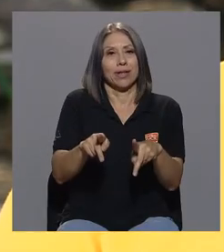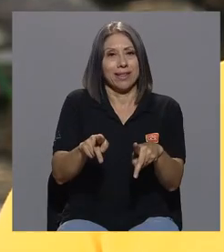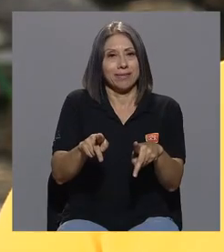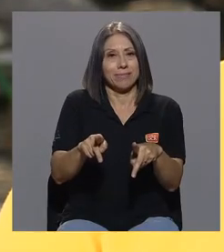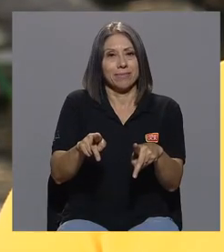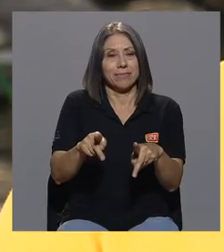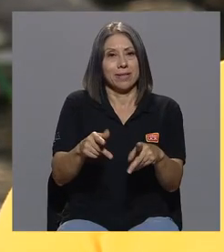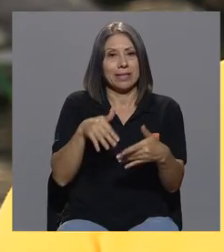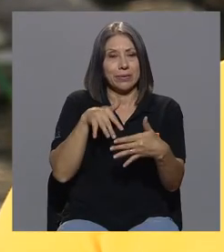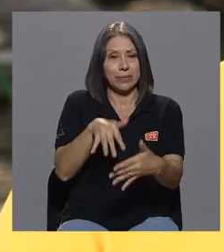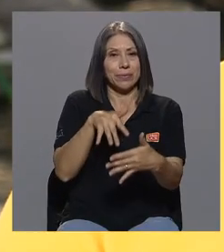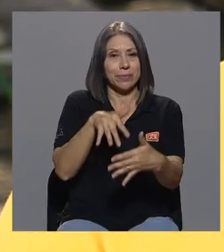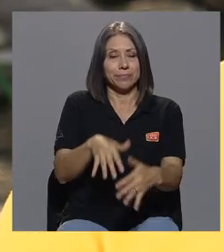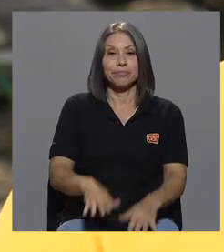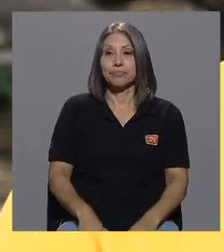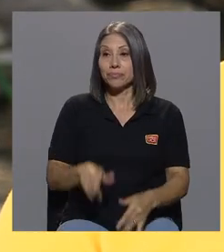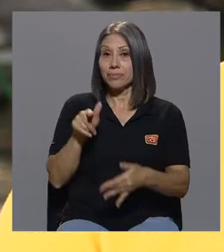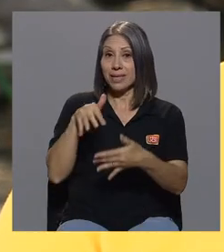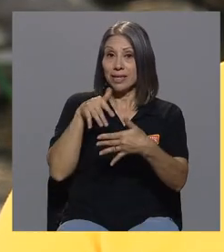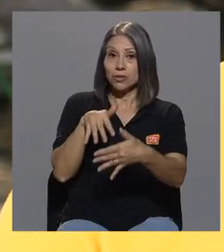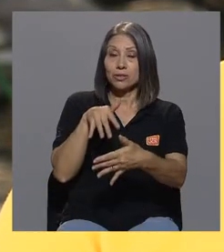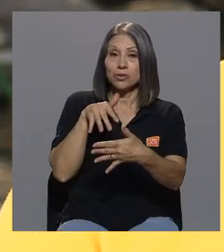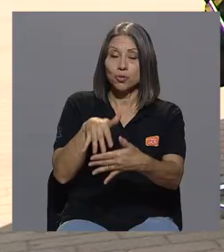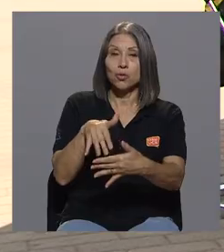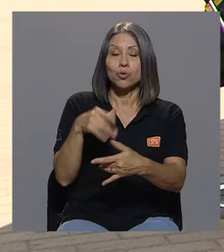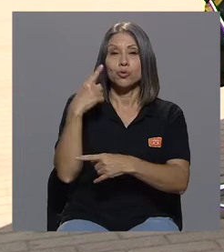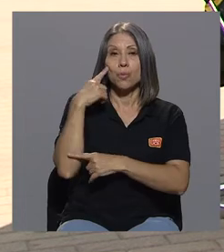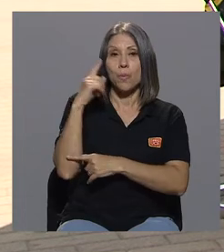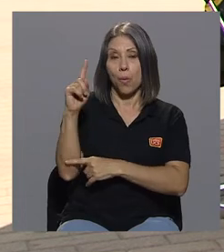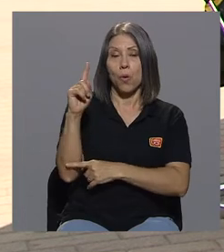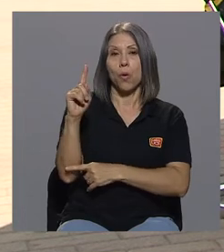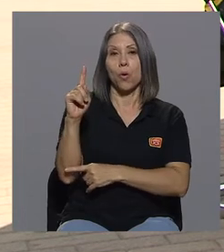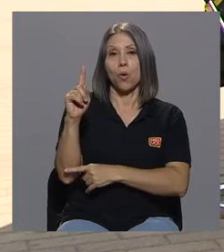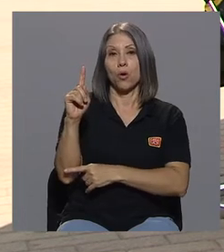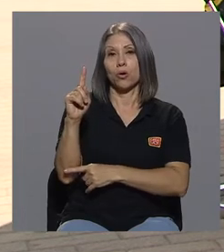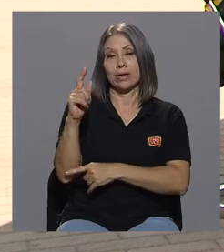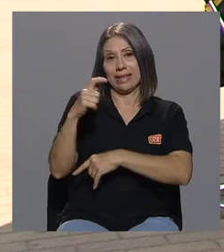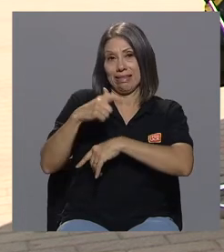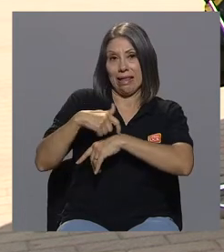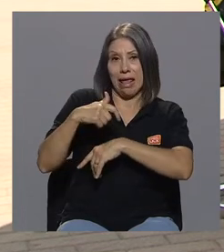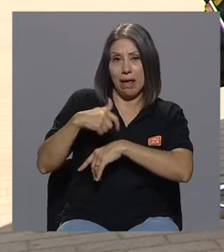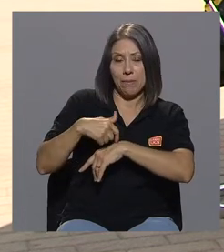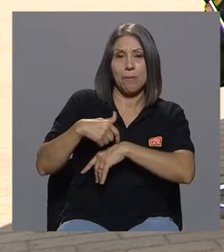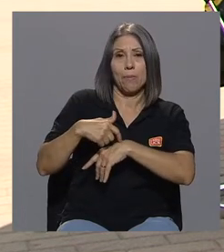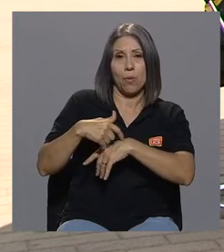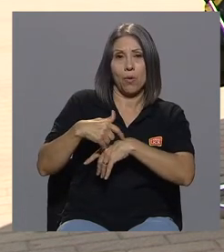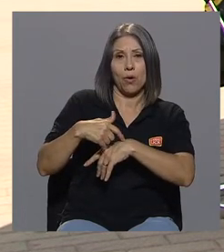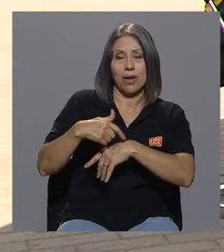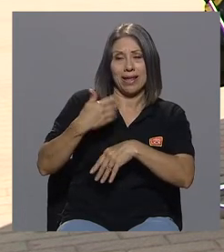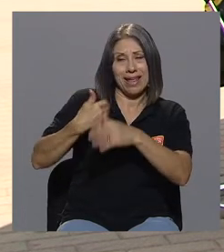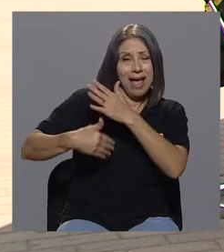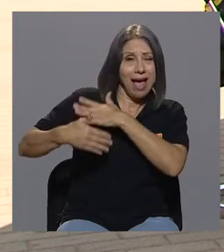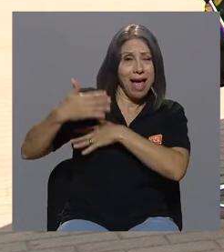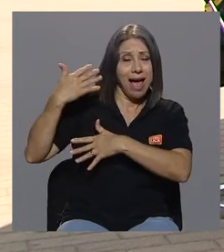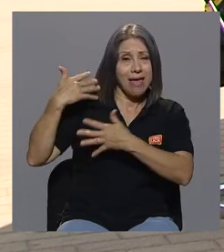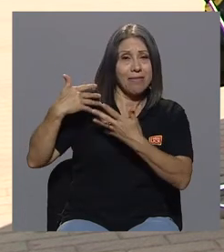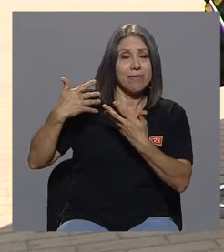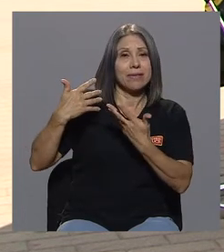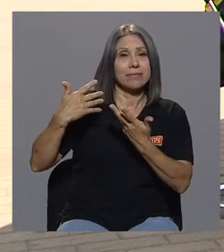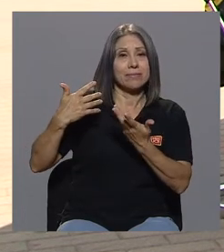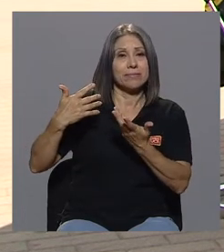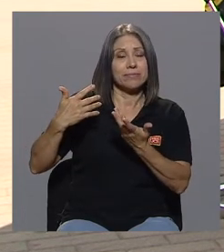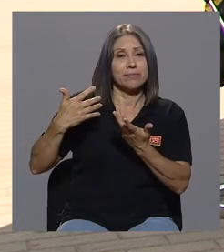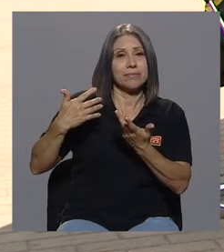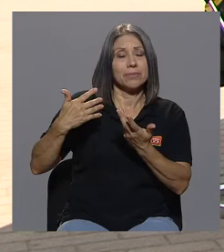casualmente por un asunto del tiempo en distancia que se había tomado para venir para